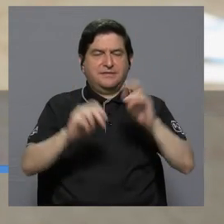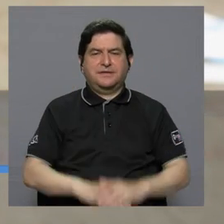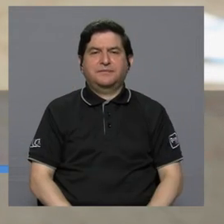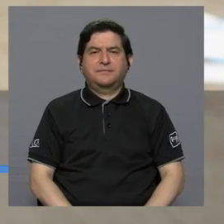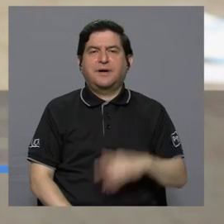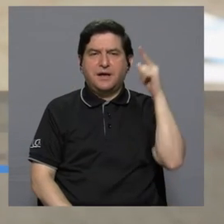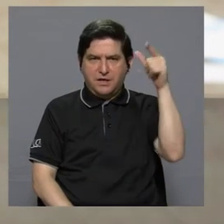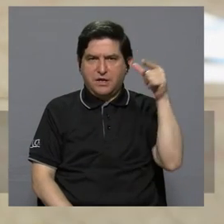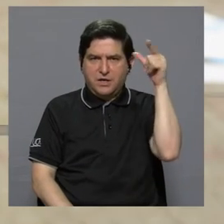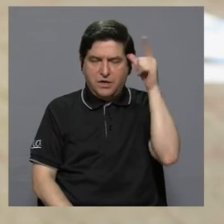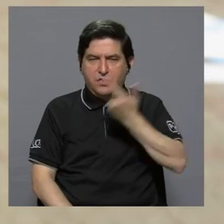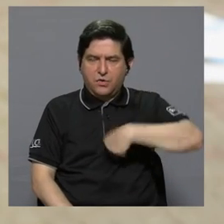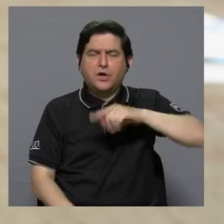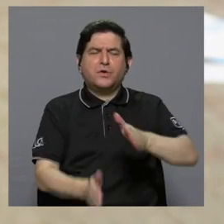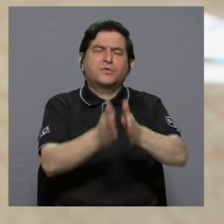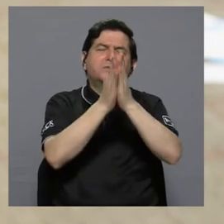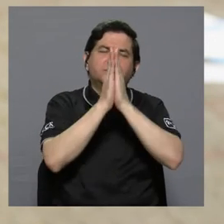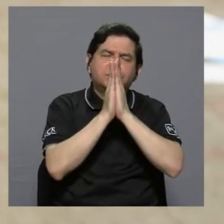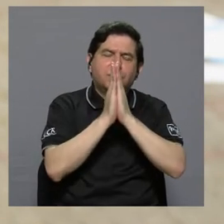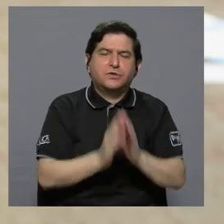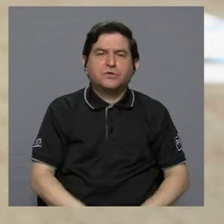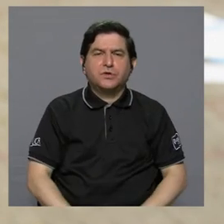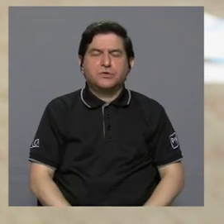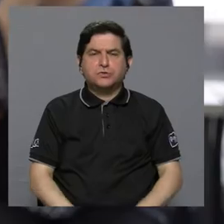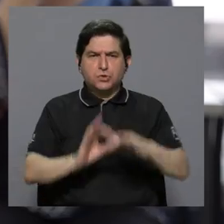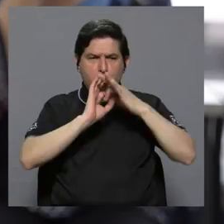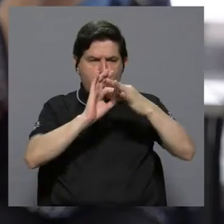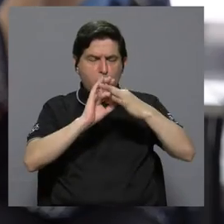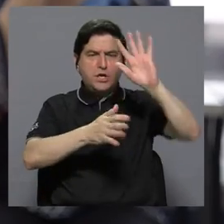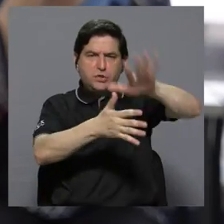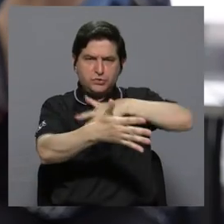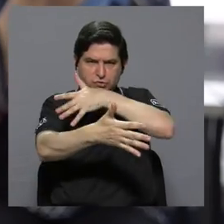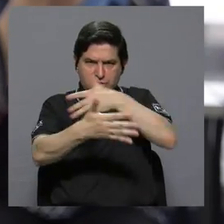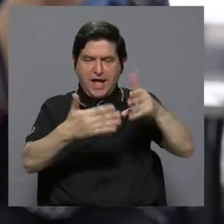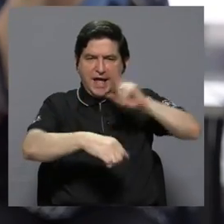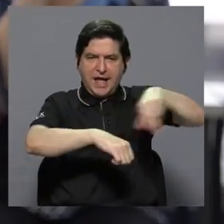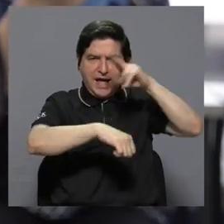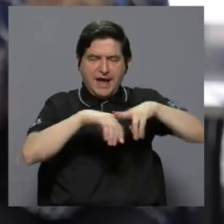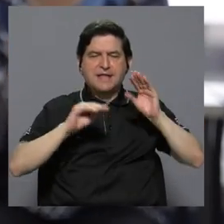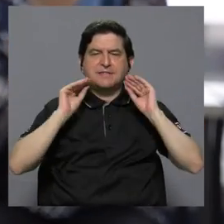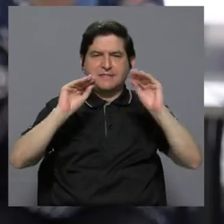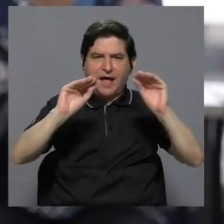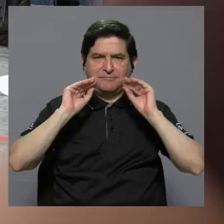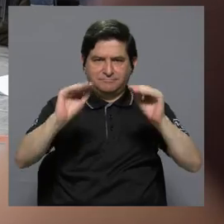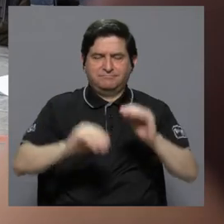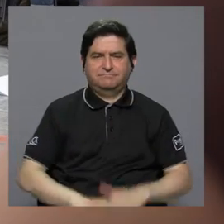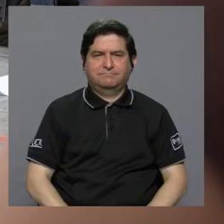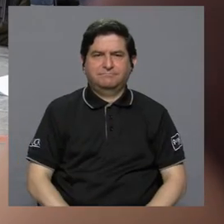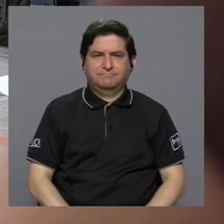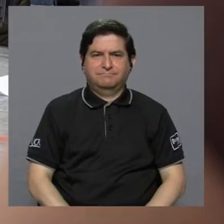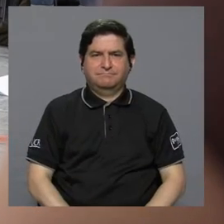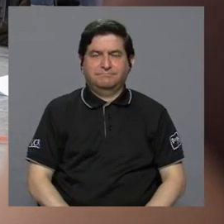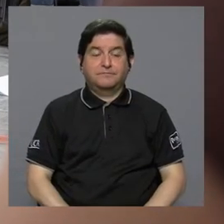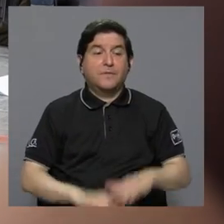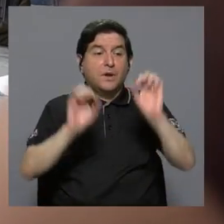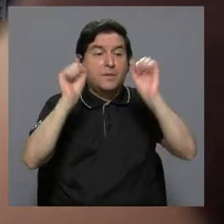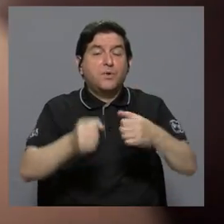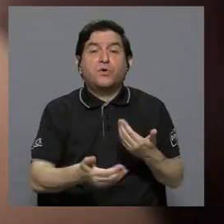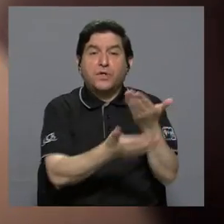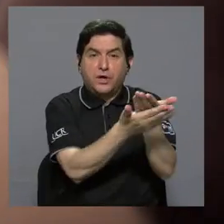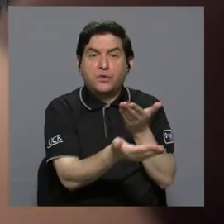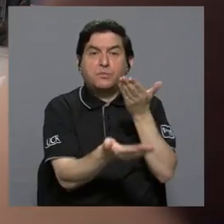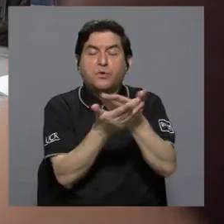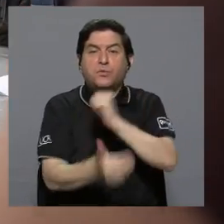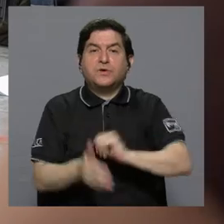en esta materia. sin duda alguna, hacemos un llamado a crear en conjunto una agenda nacional de educación donde